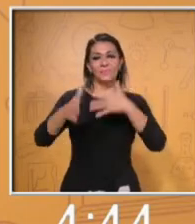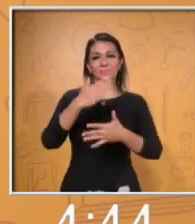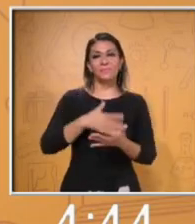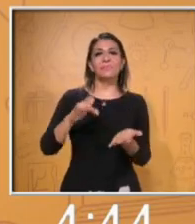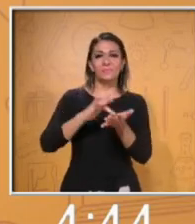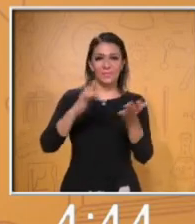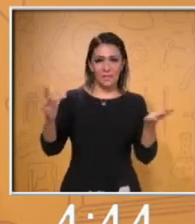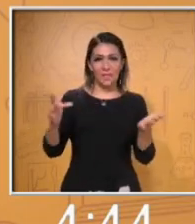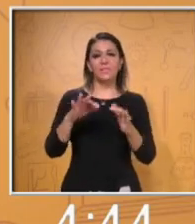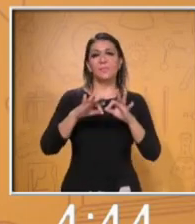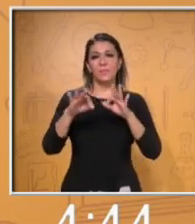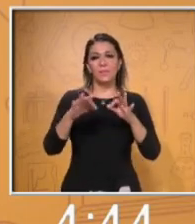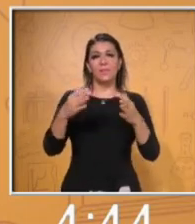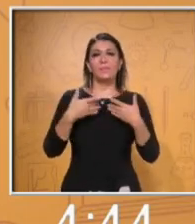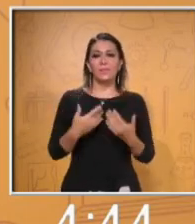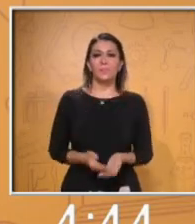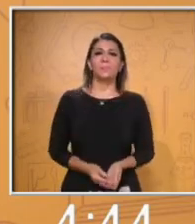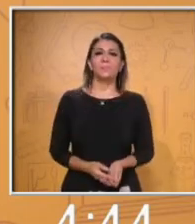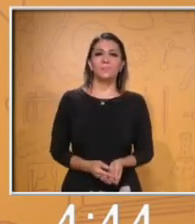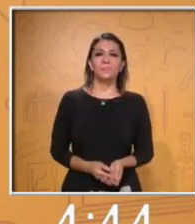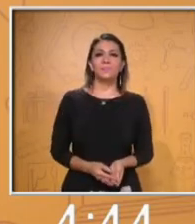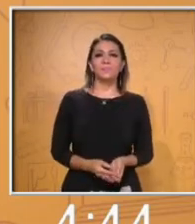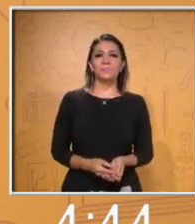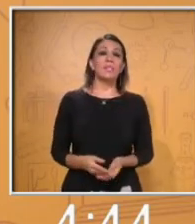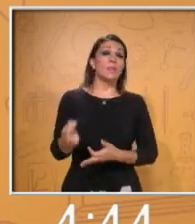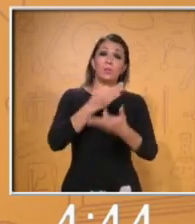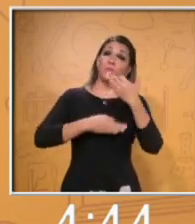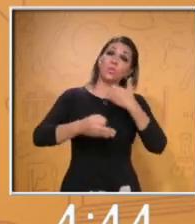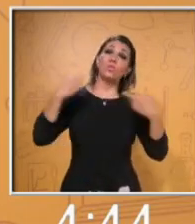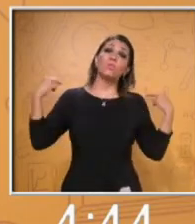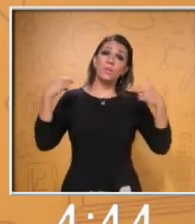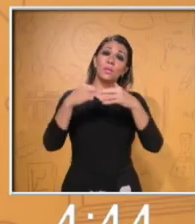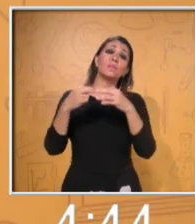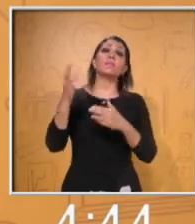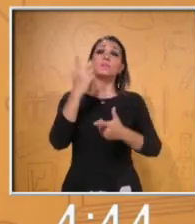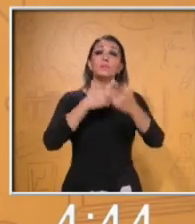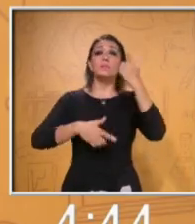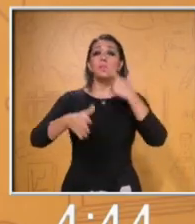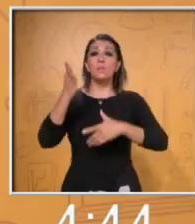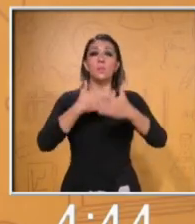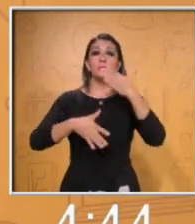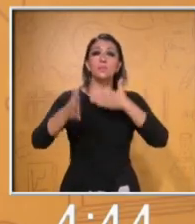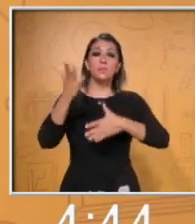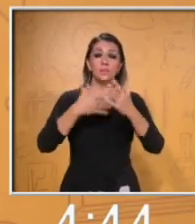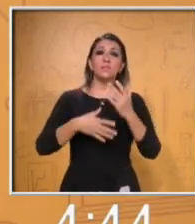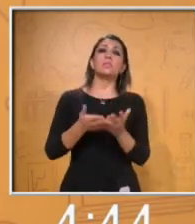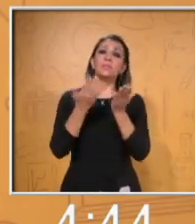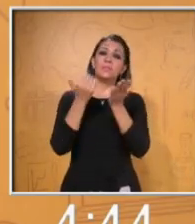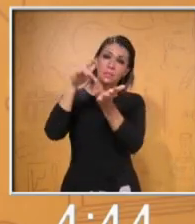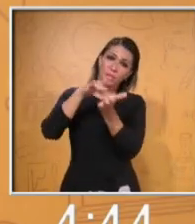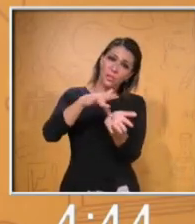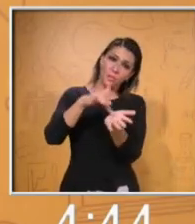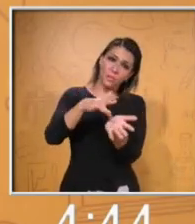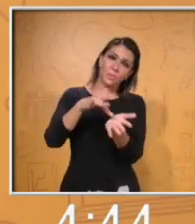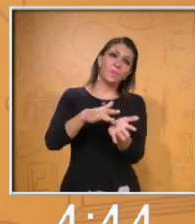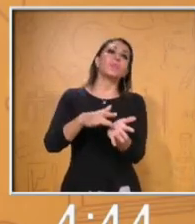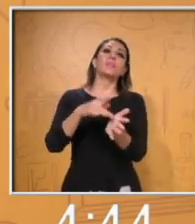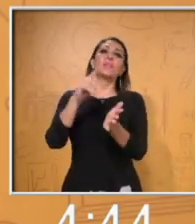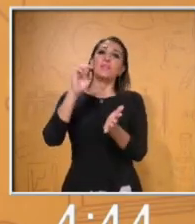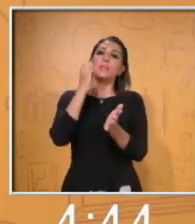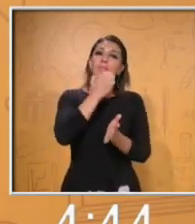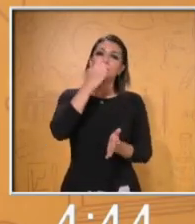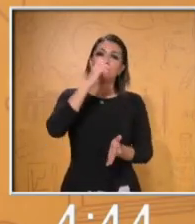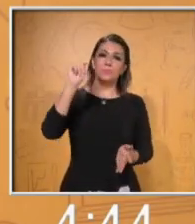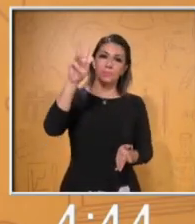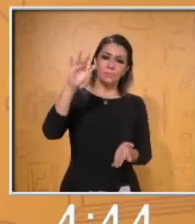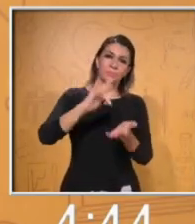extraordinaria labor, además de todos los maestros, intérpretes del lenguaje de señas mexicanas, que nos apoyan diariamente aquí en Escuela